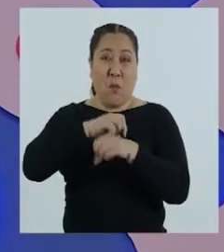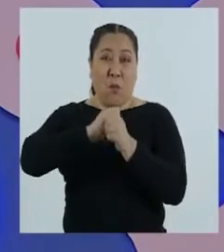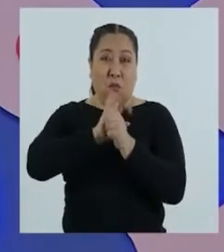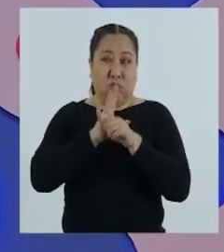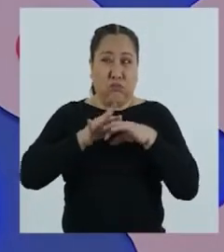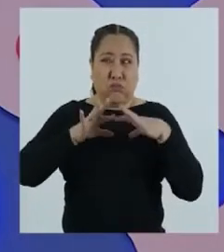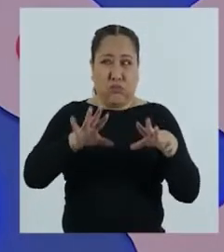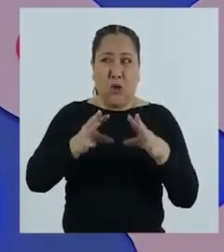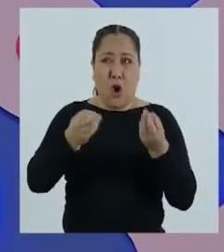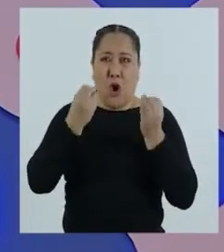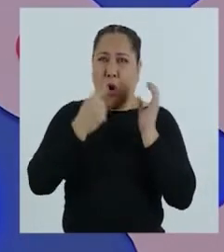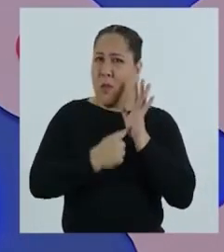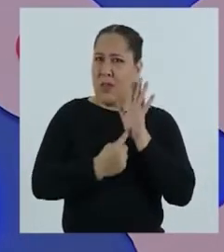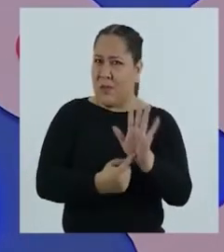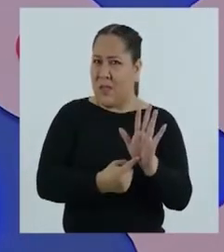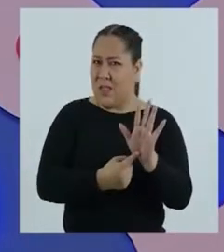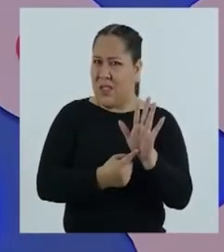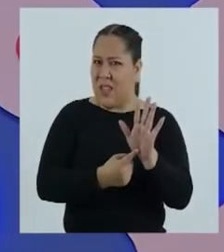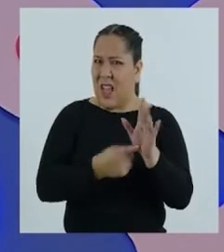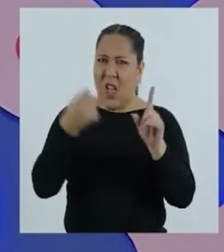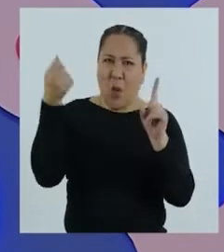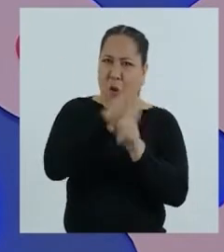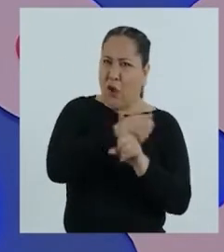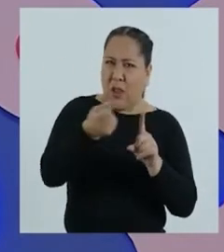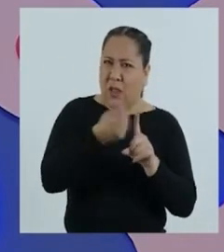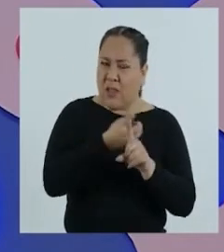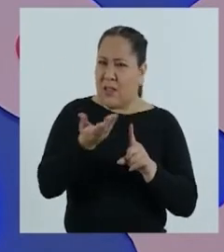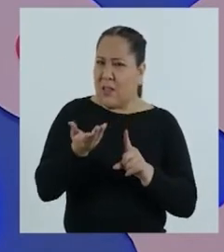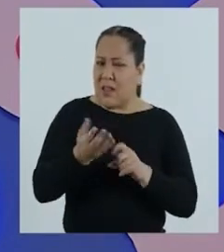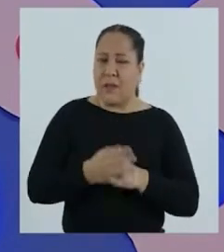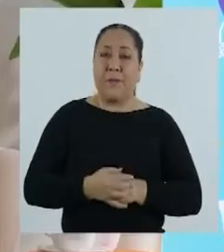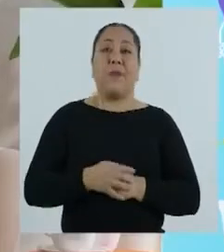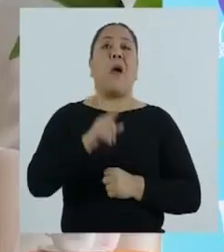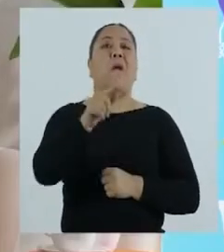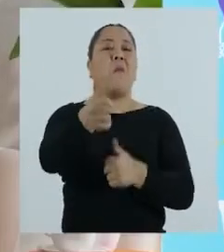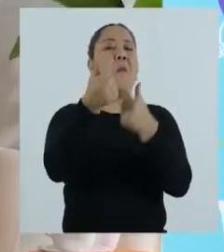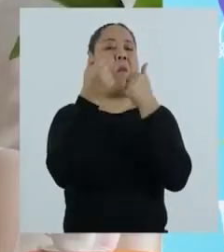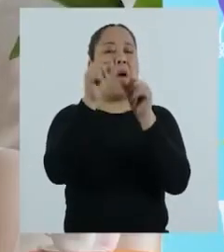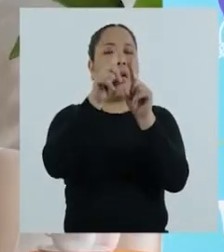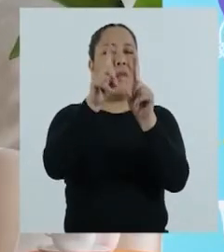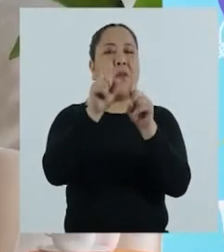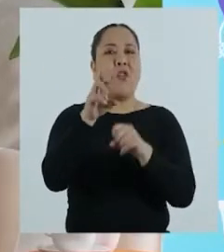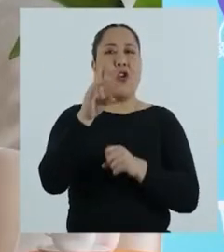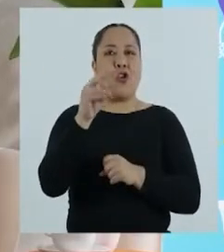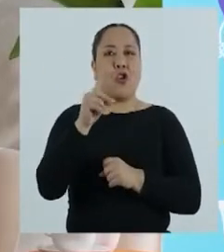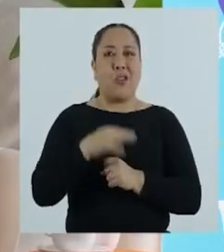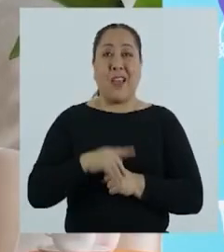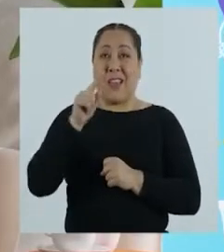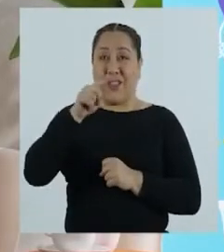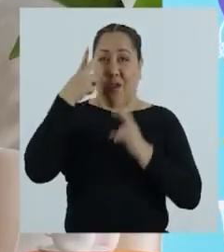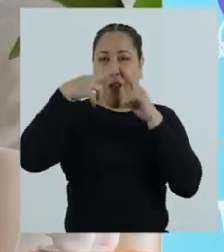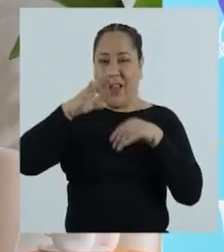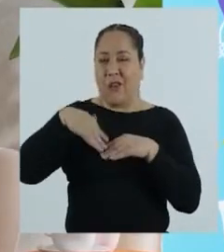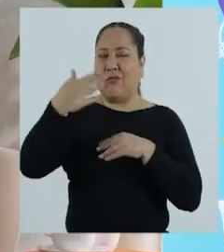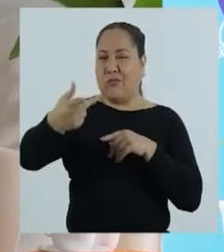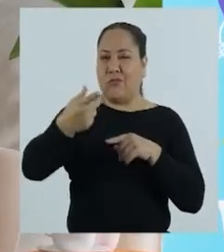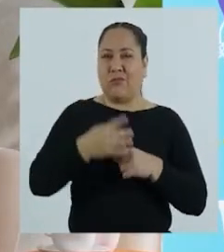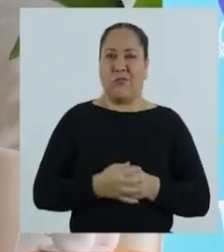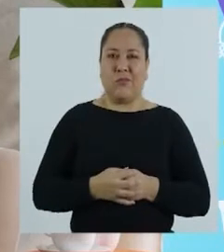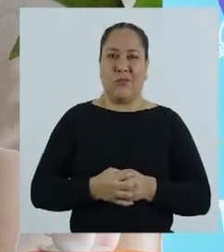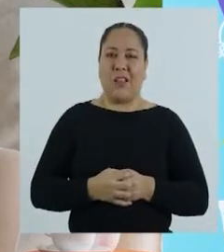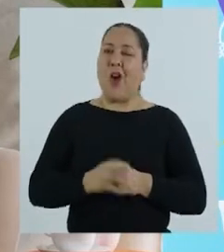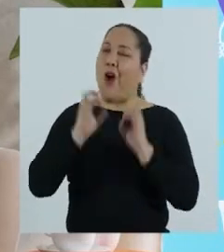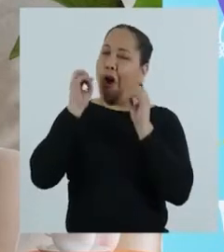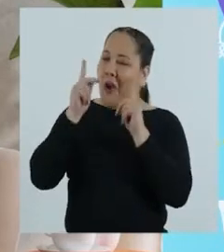Durante la pandemia, ¿cómo se presentó la violencia? Muy buena pregunta, Rodrigo. Eso lo